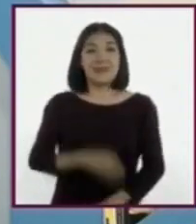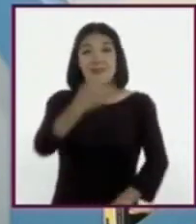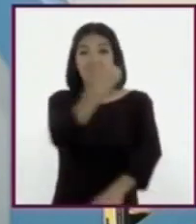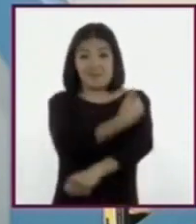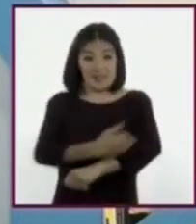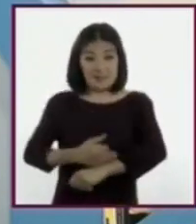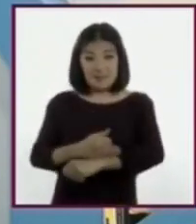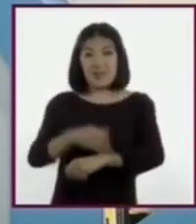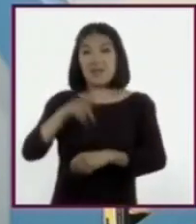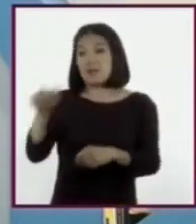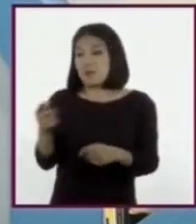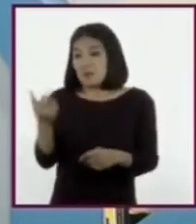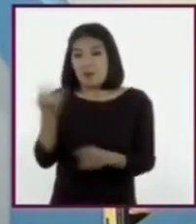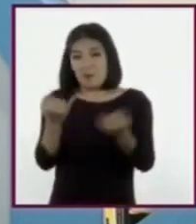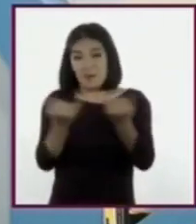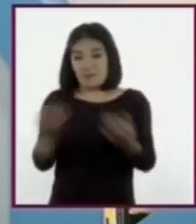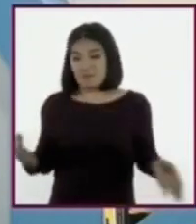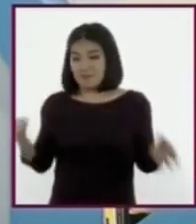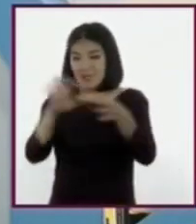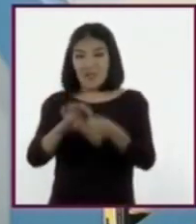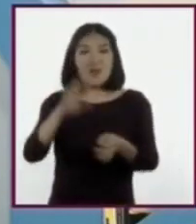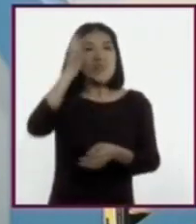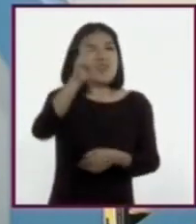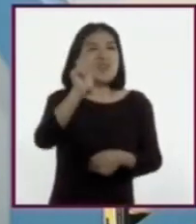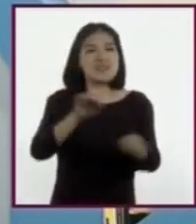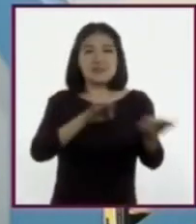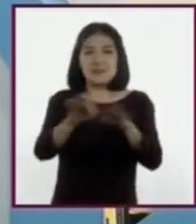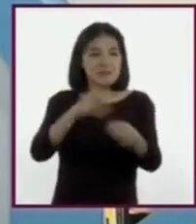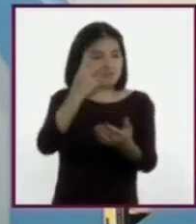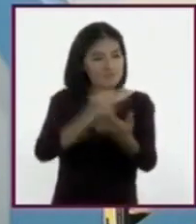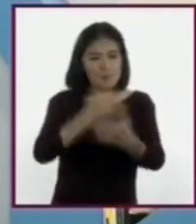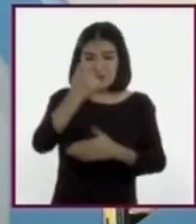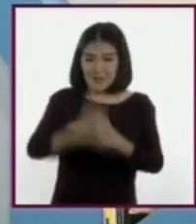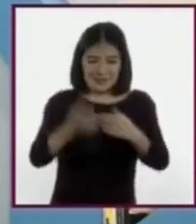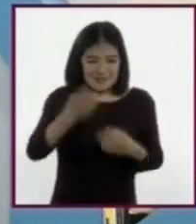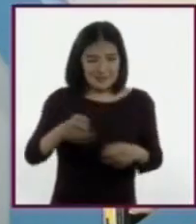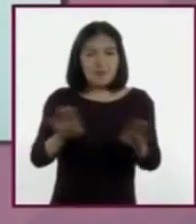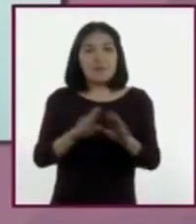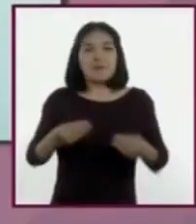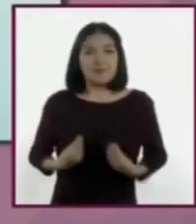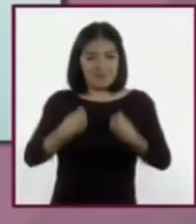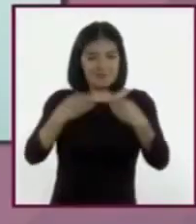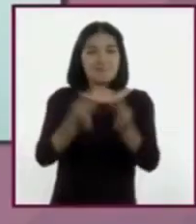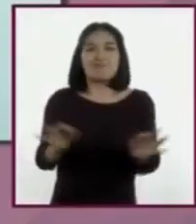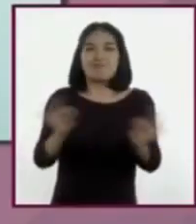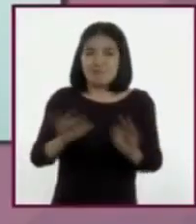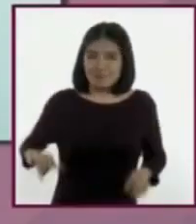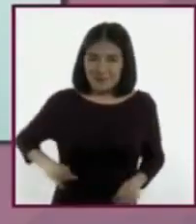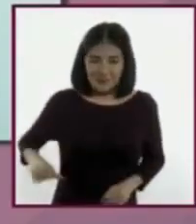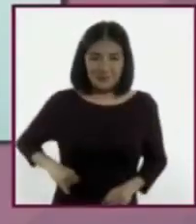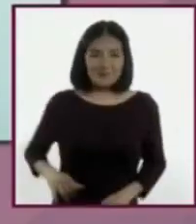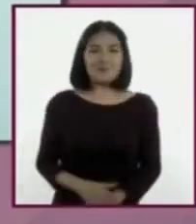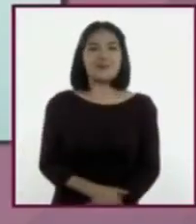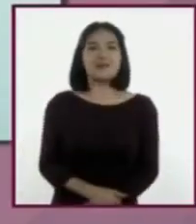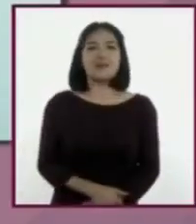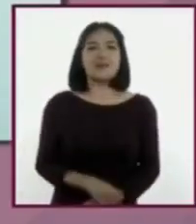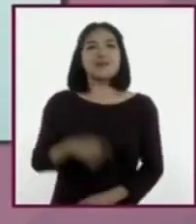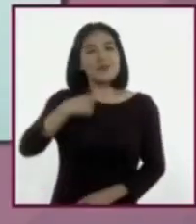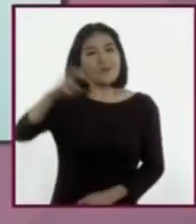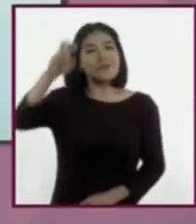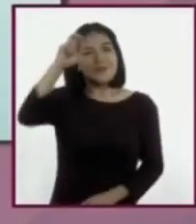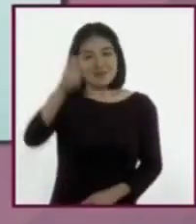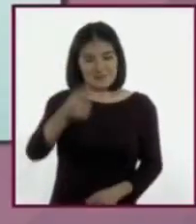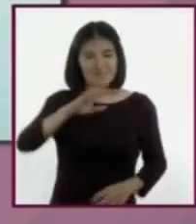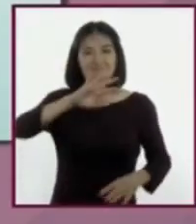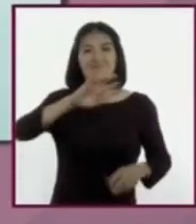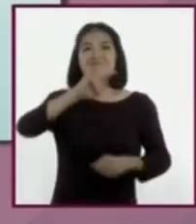son importantes proyectos de vida que a todos nos interesan. Mi sueño es que el país progrese